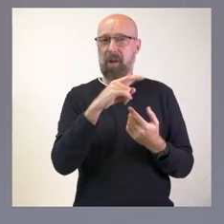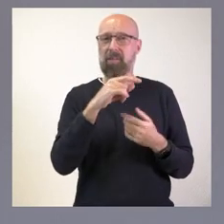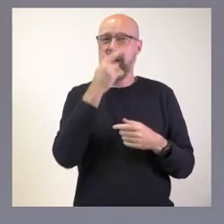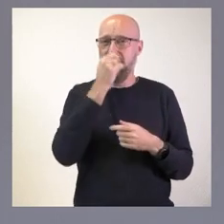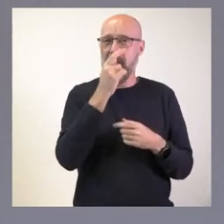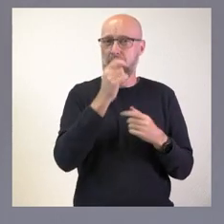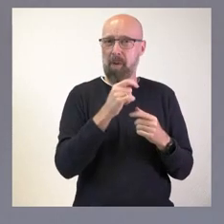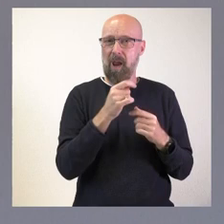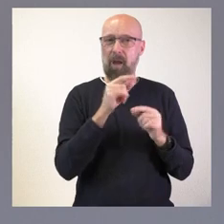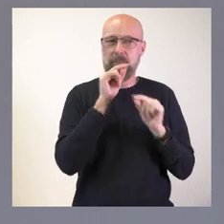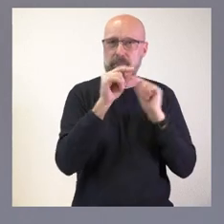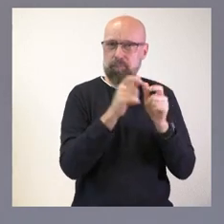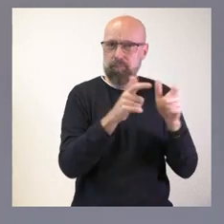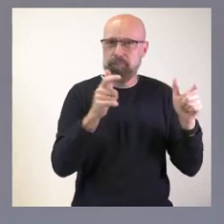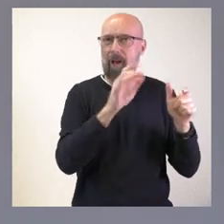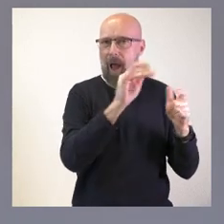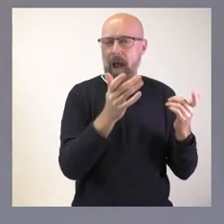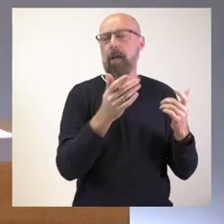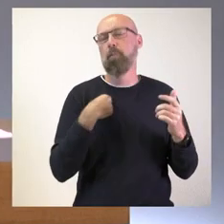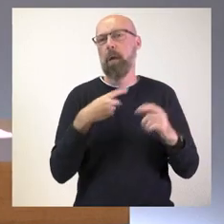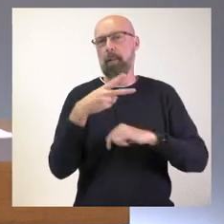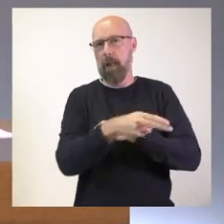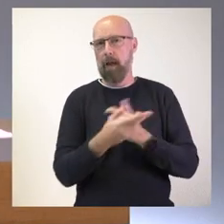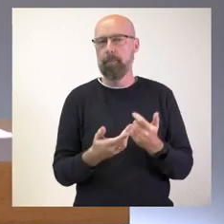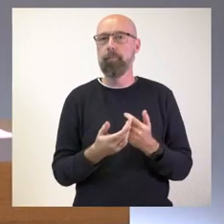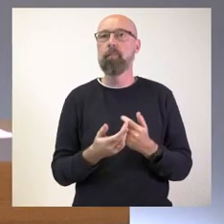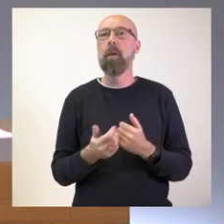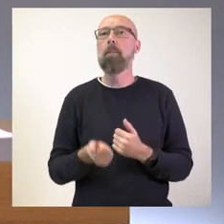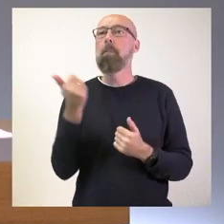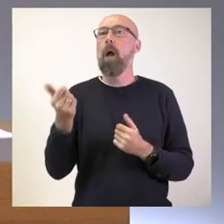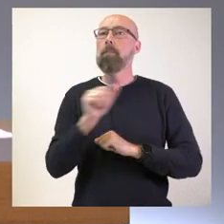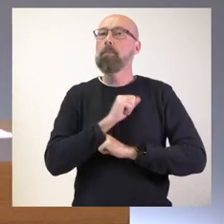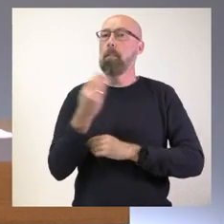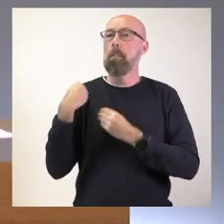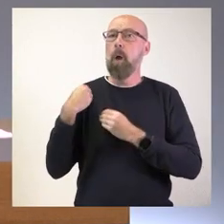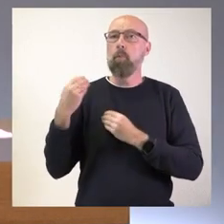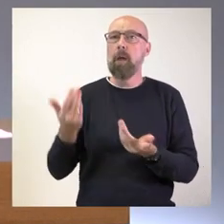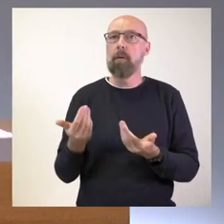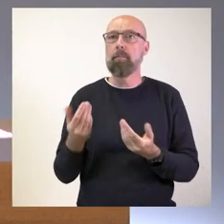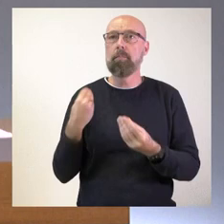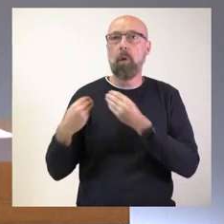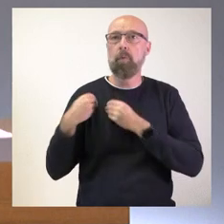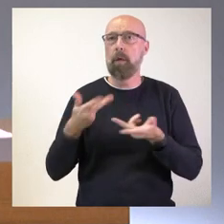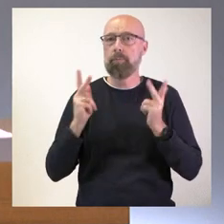pues está teniendo más intensidad. Y, sin más, pues estamos a la espera de sus preguntas, las que deseen formular sobre este asunto o sobre cualquier otro.